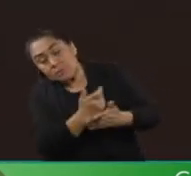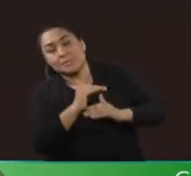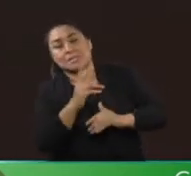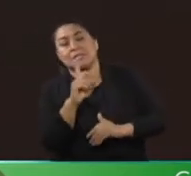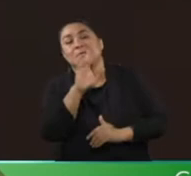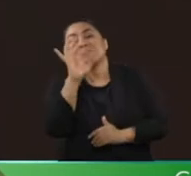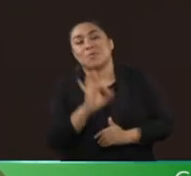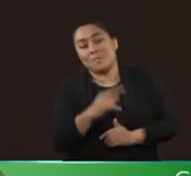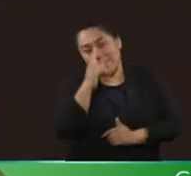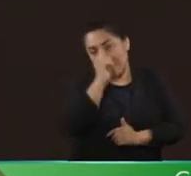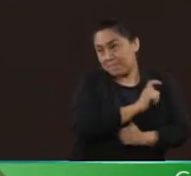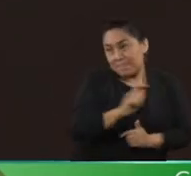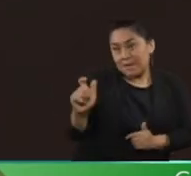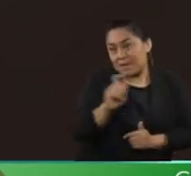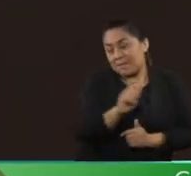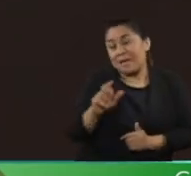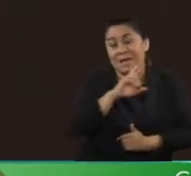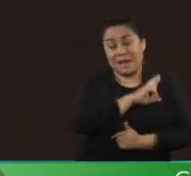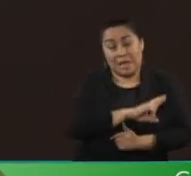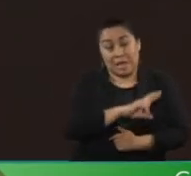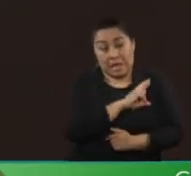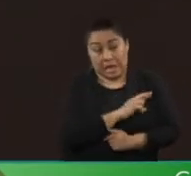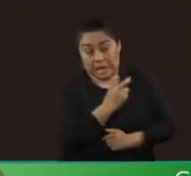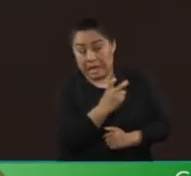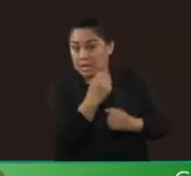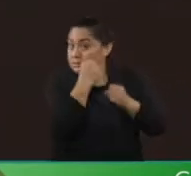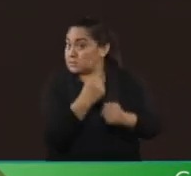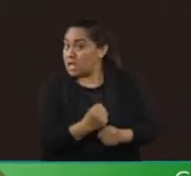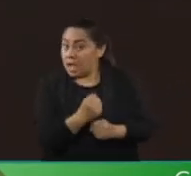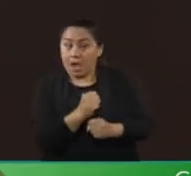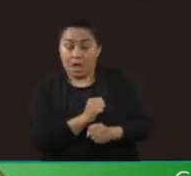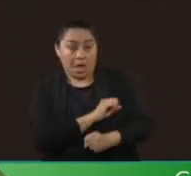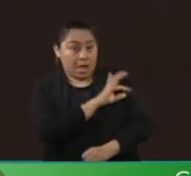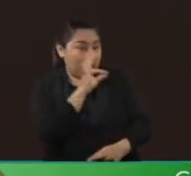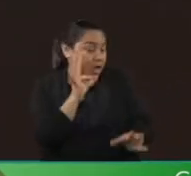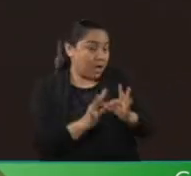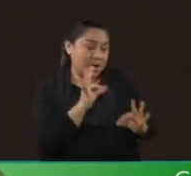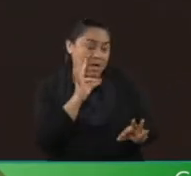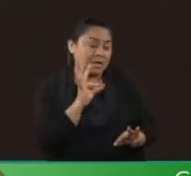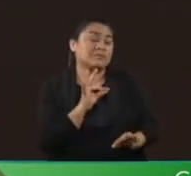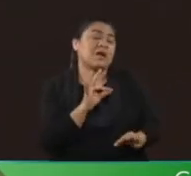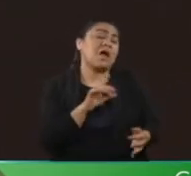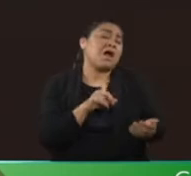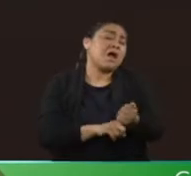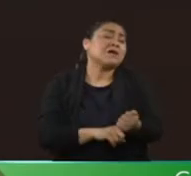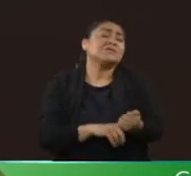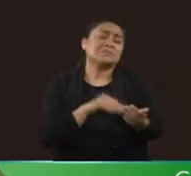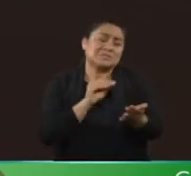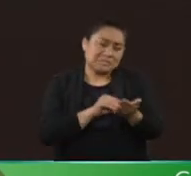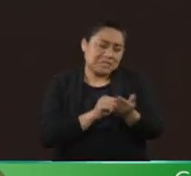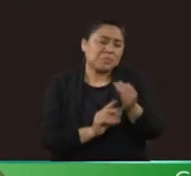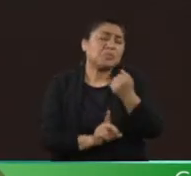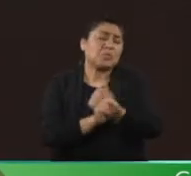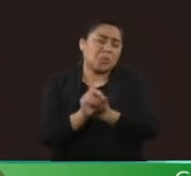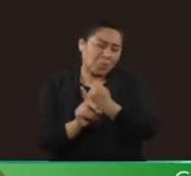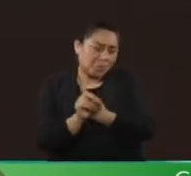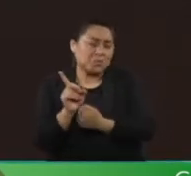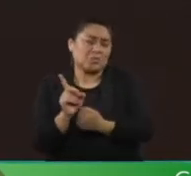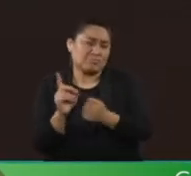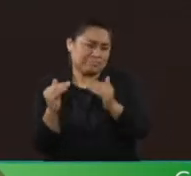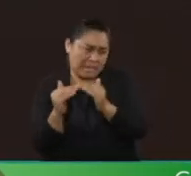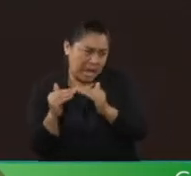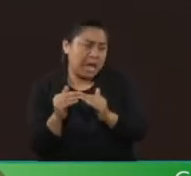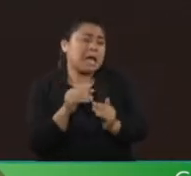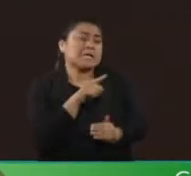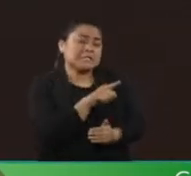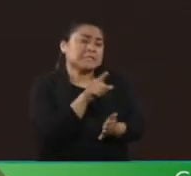pago de la renta, no garantiza una solución estructural al problema de la vivienda. Si bien limita el gasto